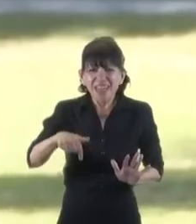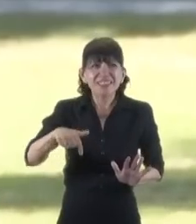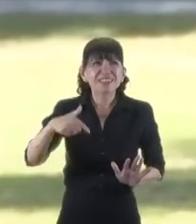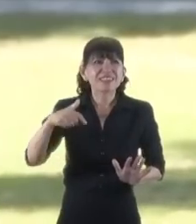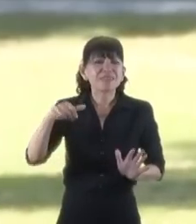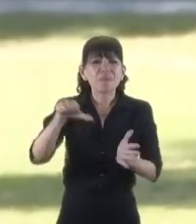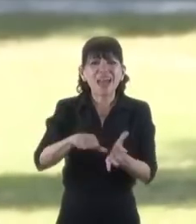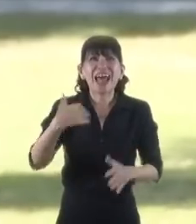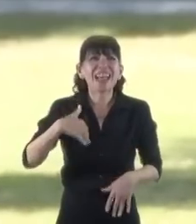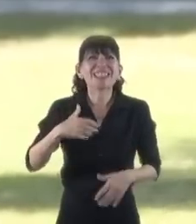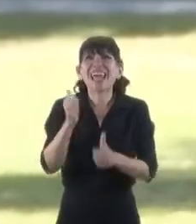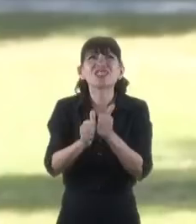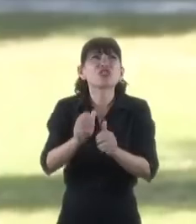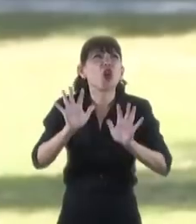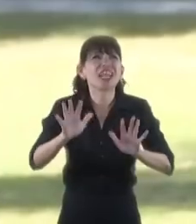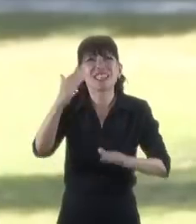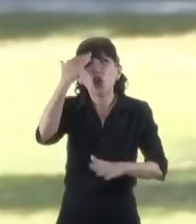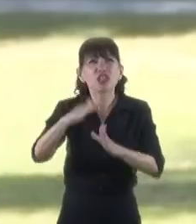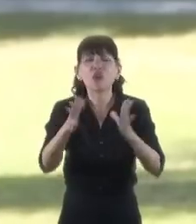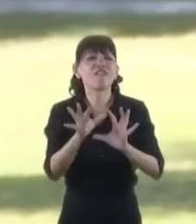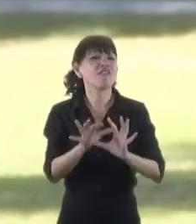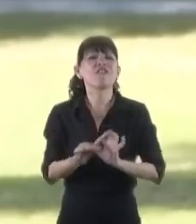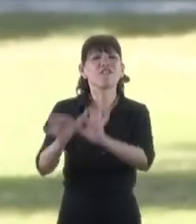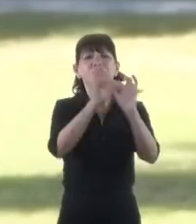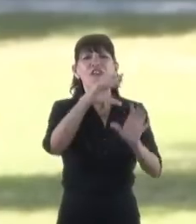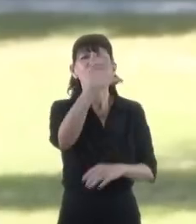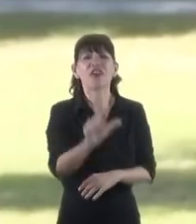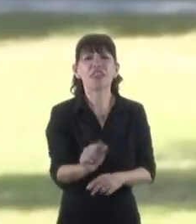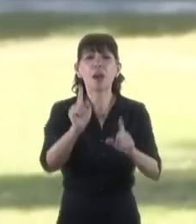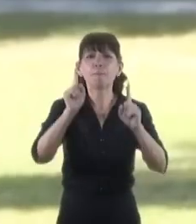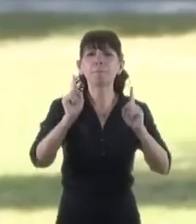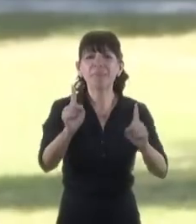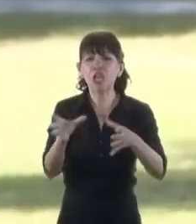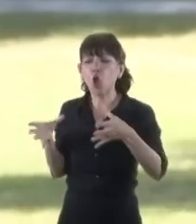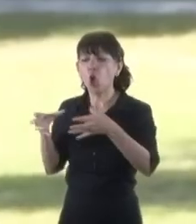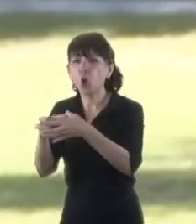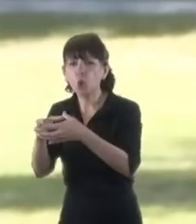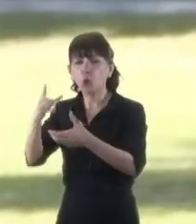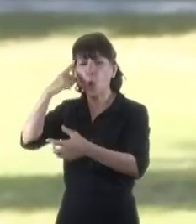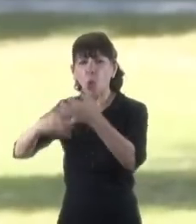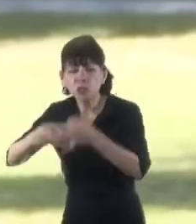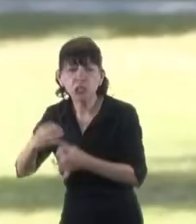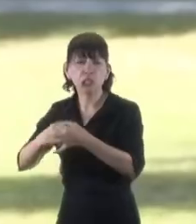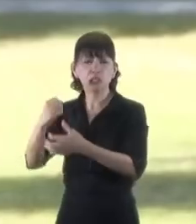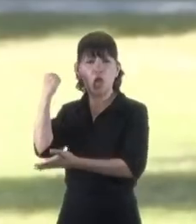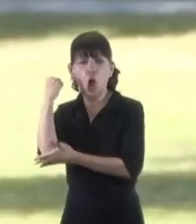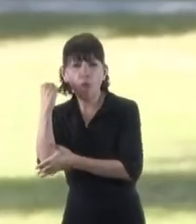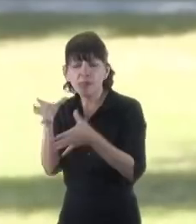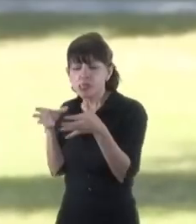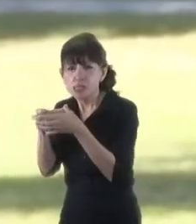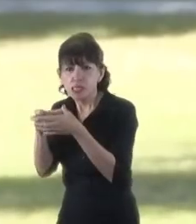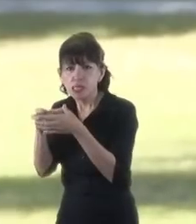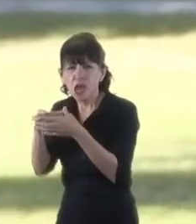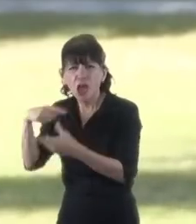su historia por su constitución pero el poder central económico, político y judicial sigue tratando de